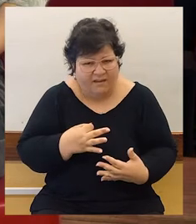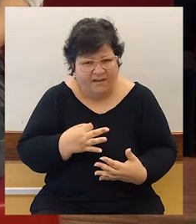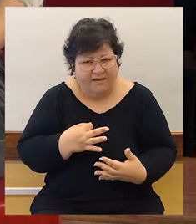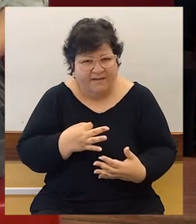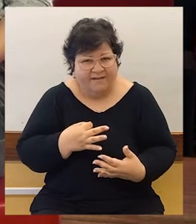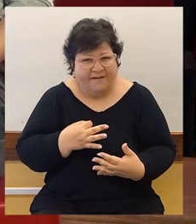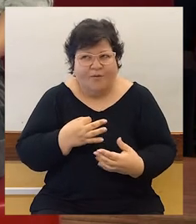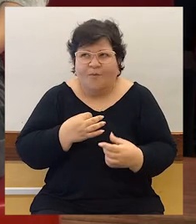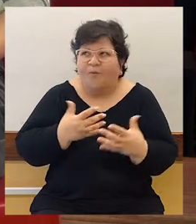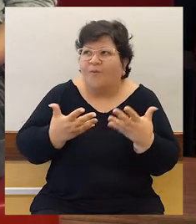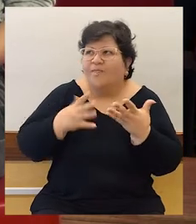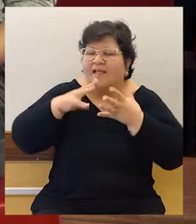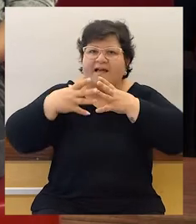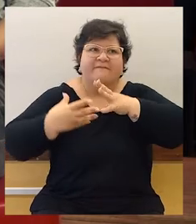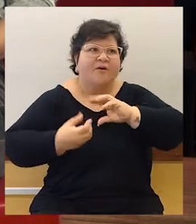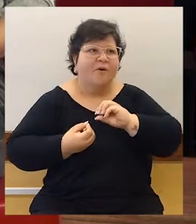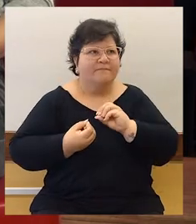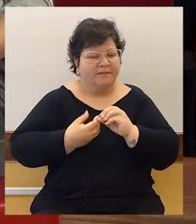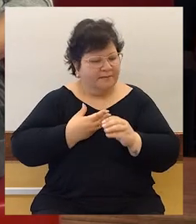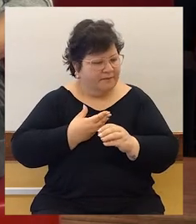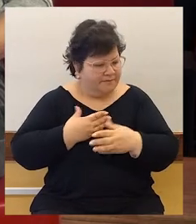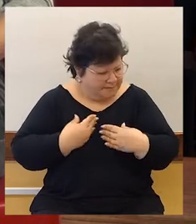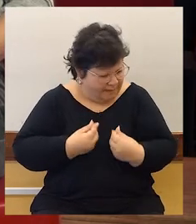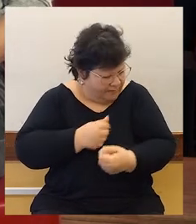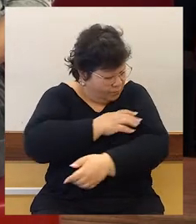o otras gestualidades y sentir un poco más el cuerpo.